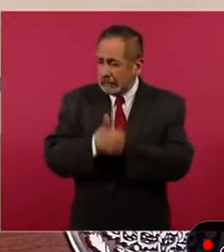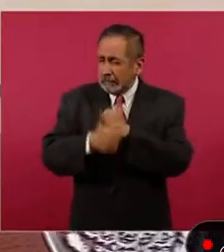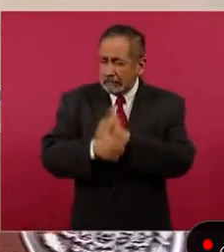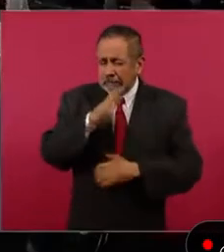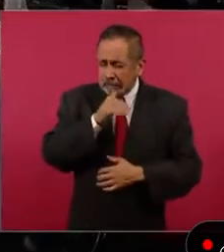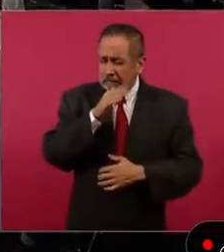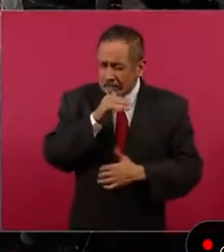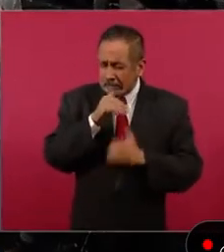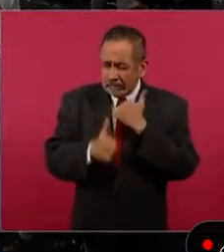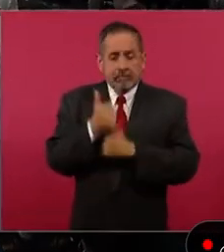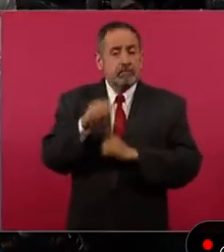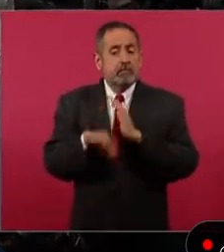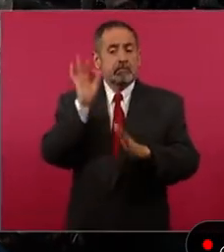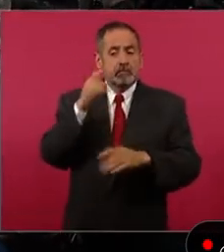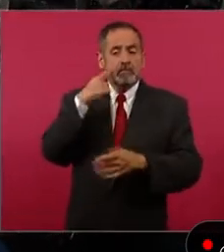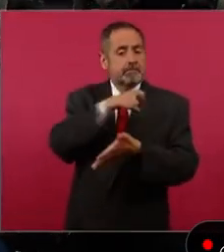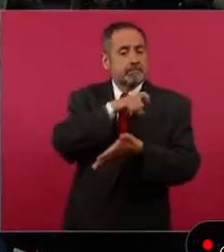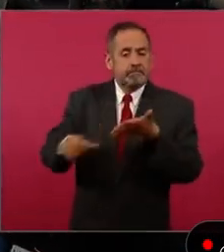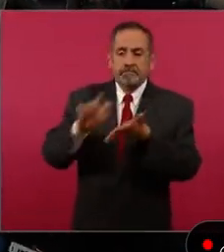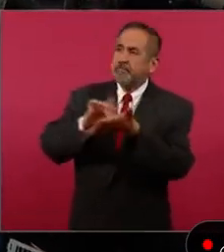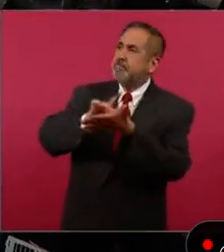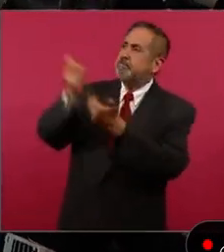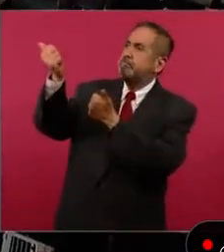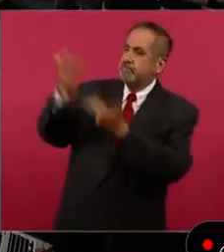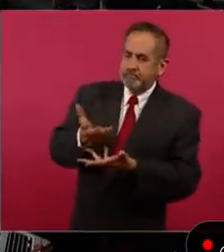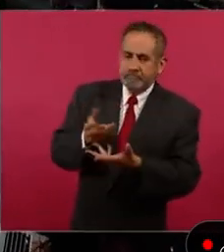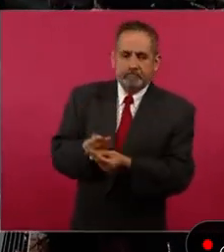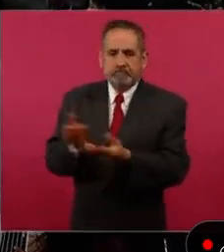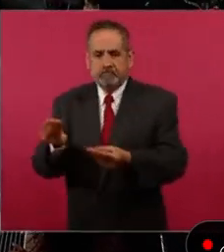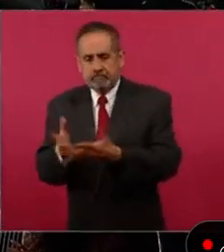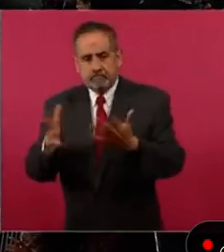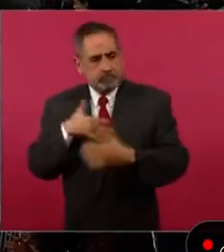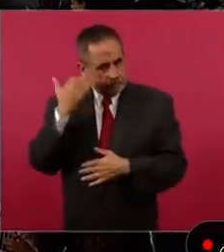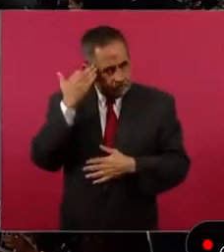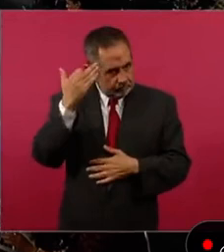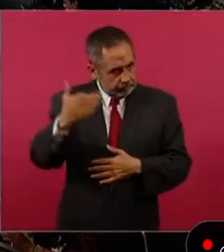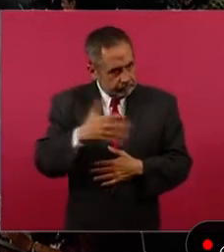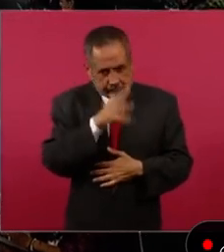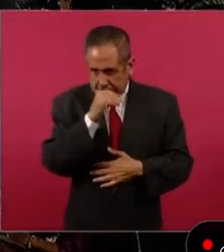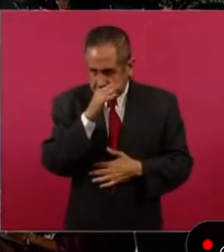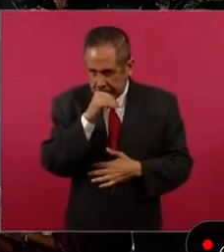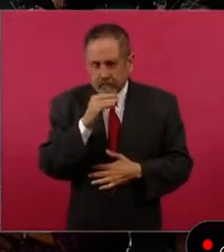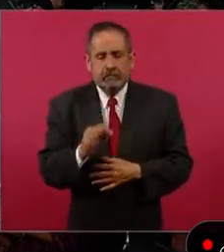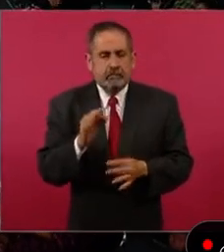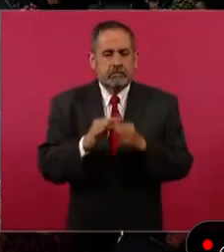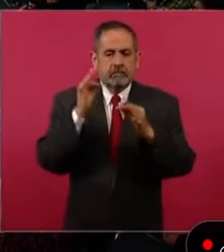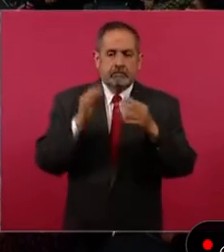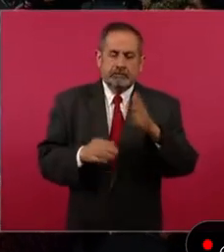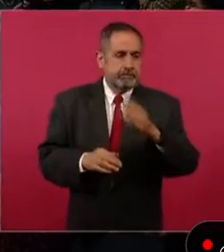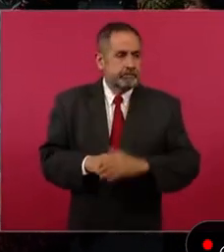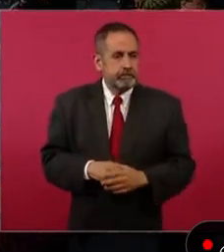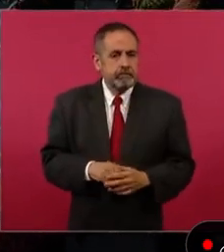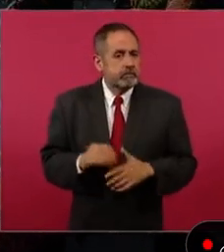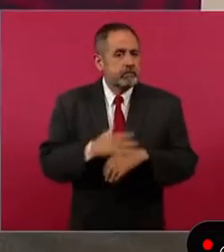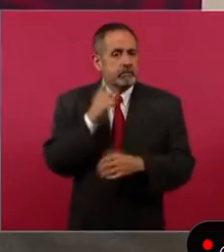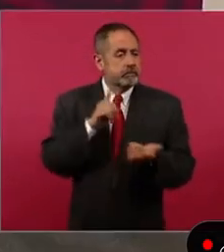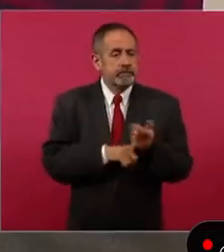para resolver el problema del abasto en el país, porque